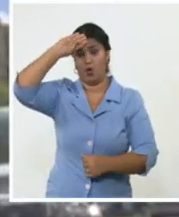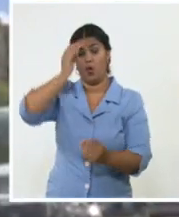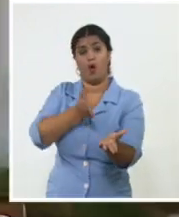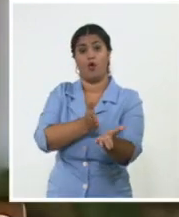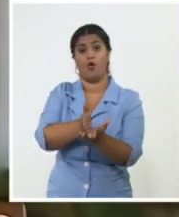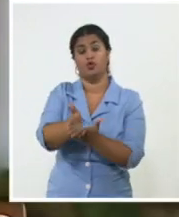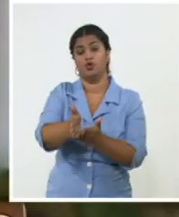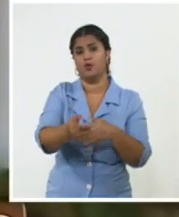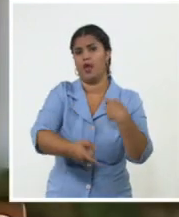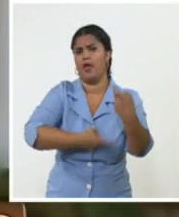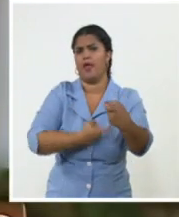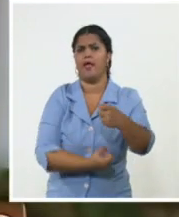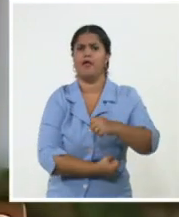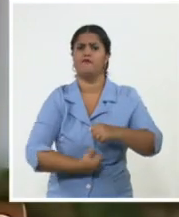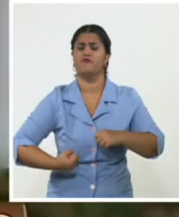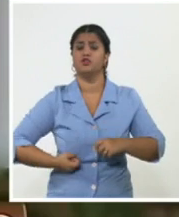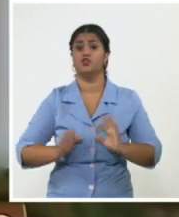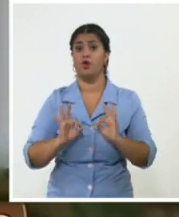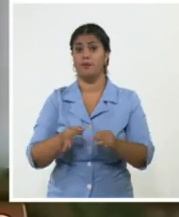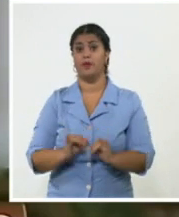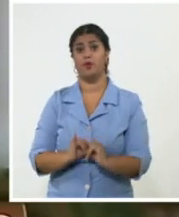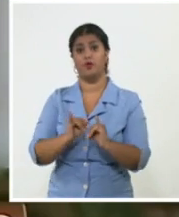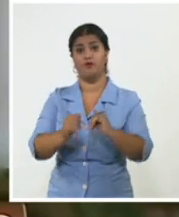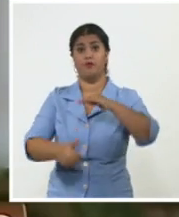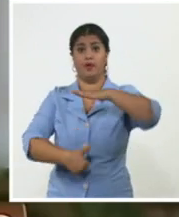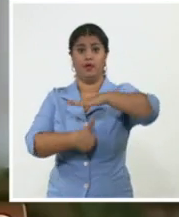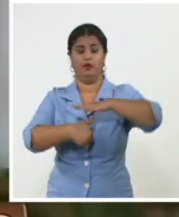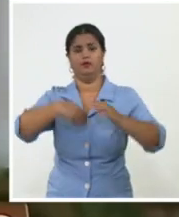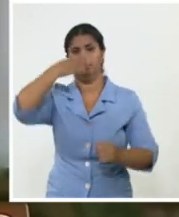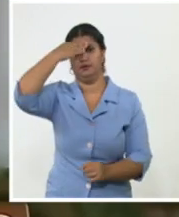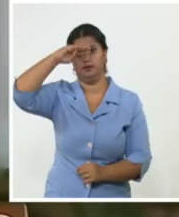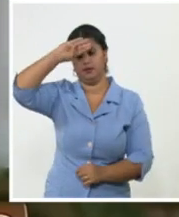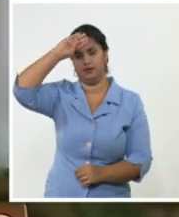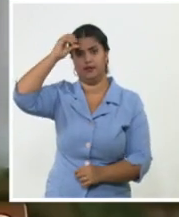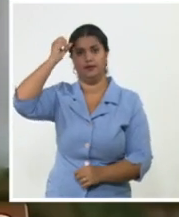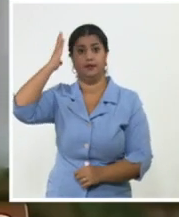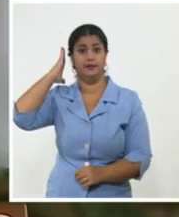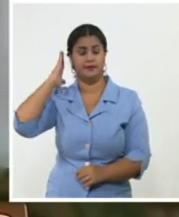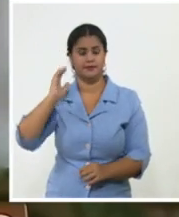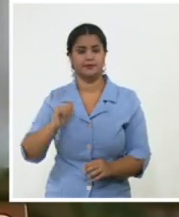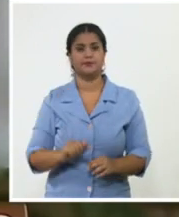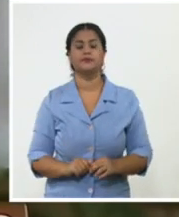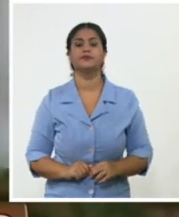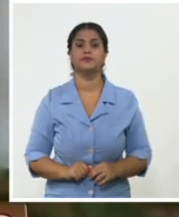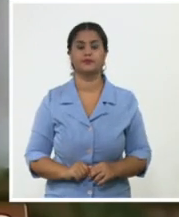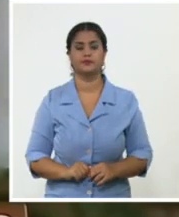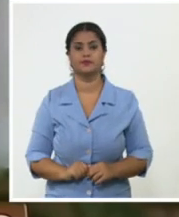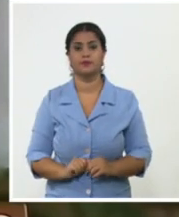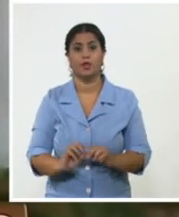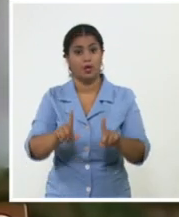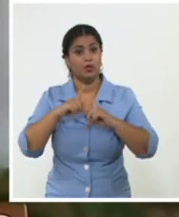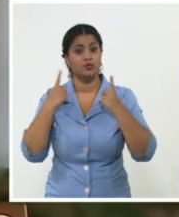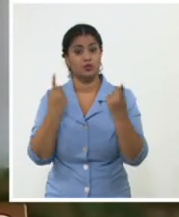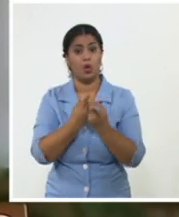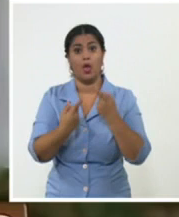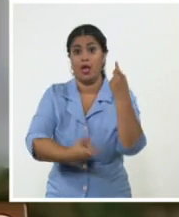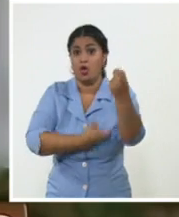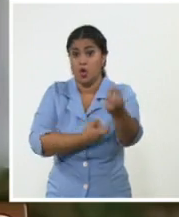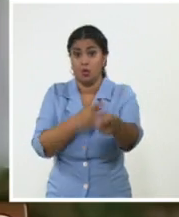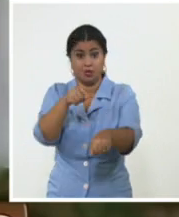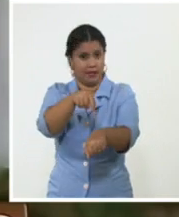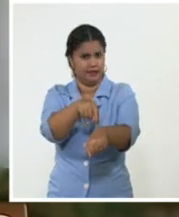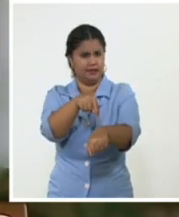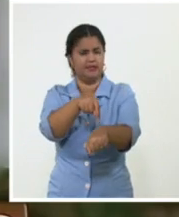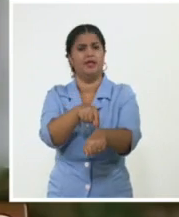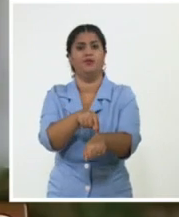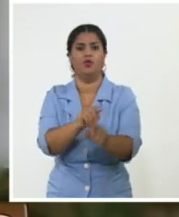cubano en una reciente comparecencia televisiva. Destacamos una vez más que todo lo que hemos enfrentado ha tenido